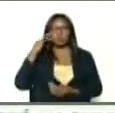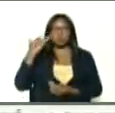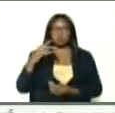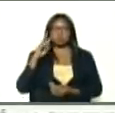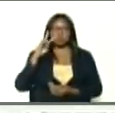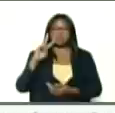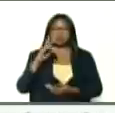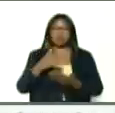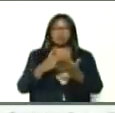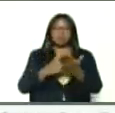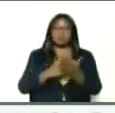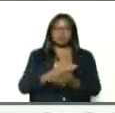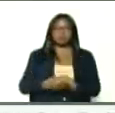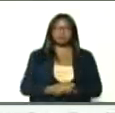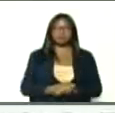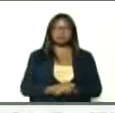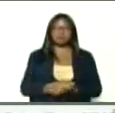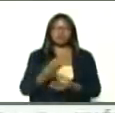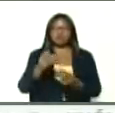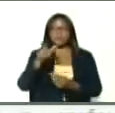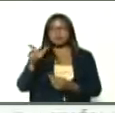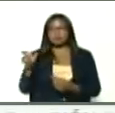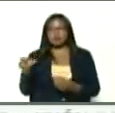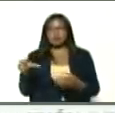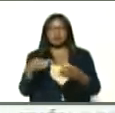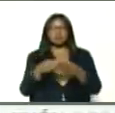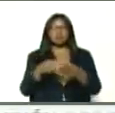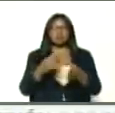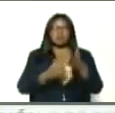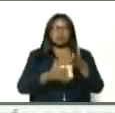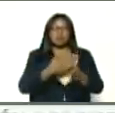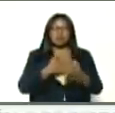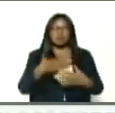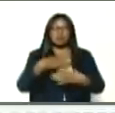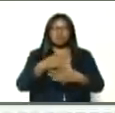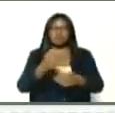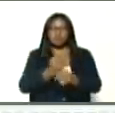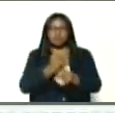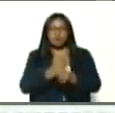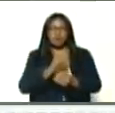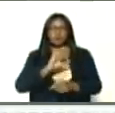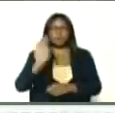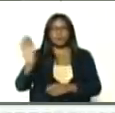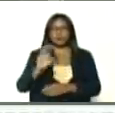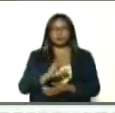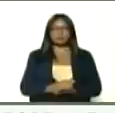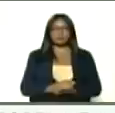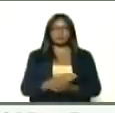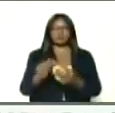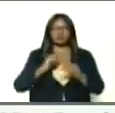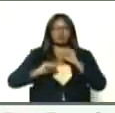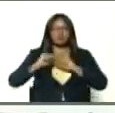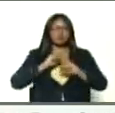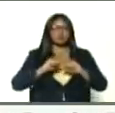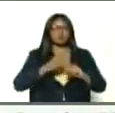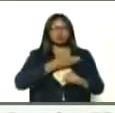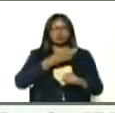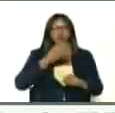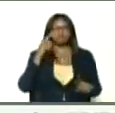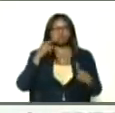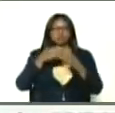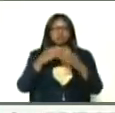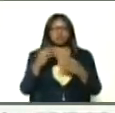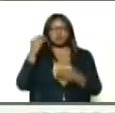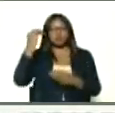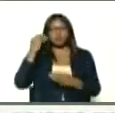nunca antes hemos tenido, tantas personas de clase media, queriendo, trabajar por el país, y por movimiento social, específico, de